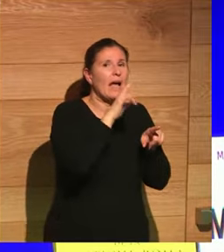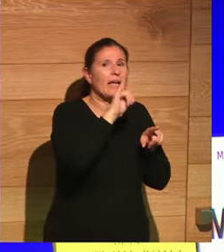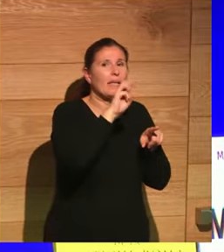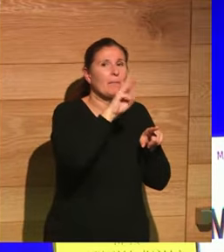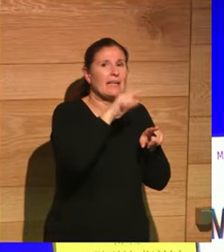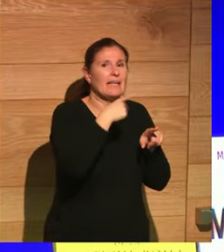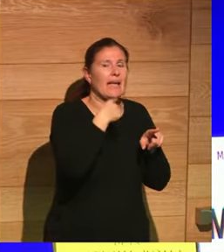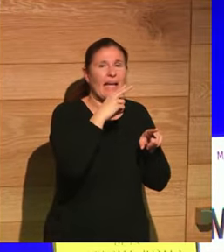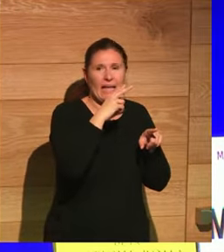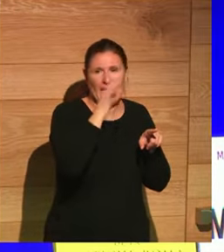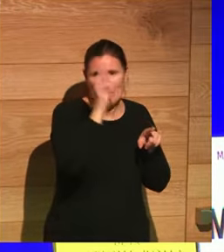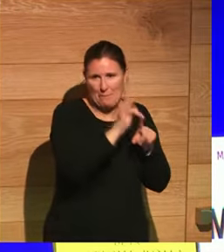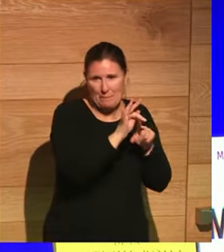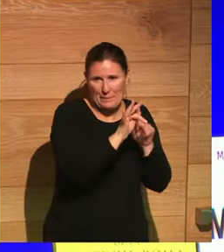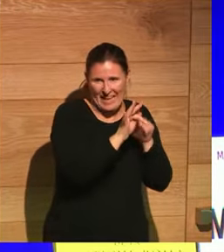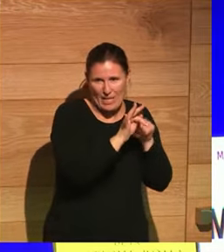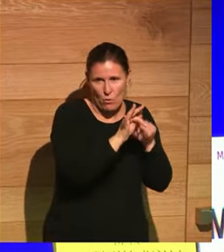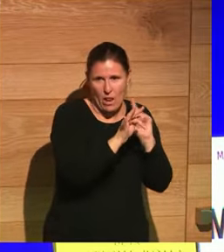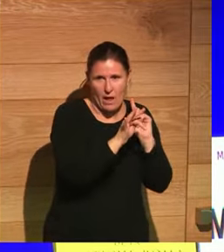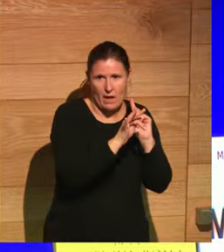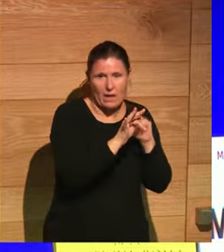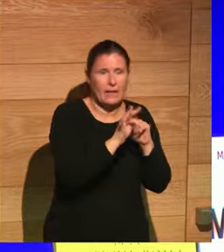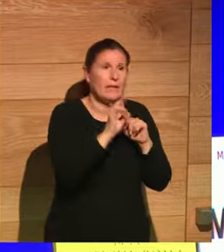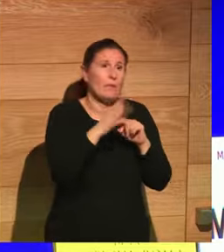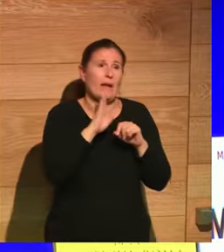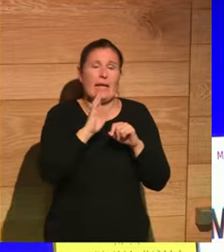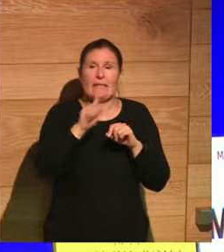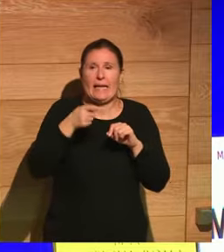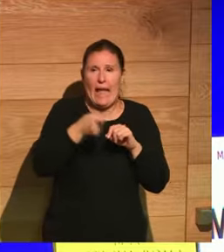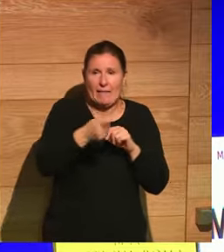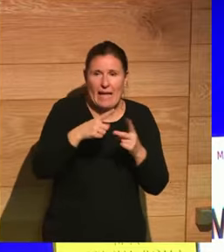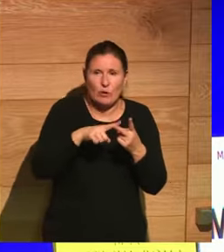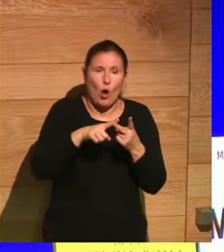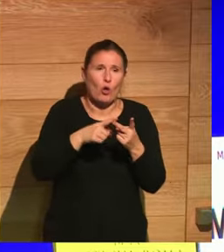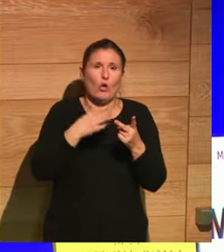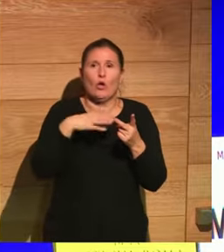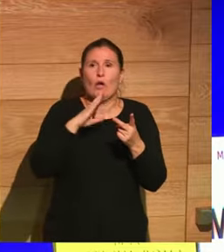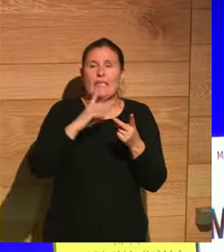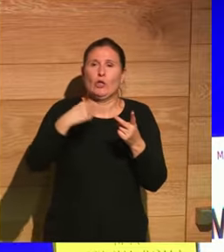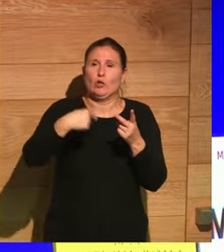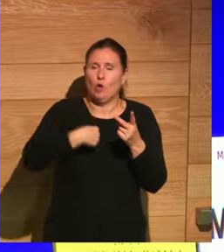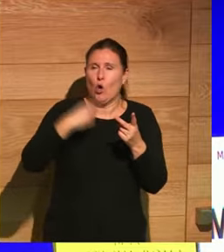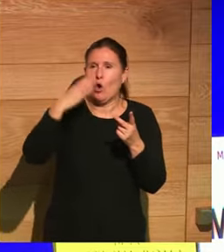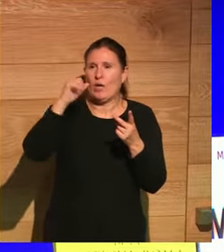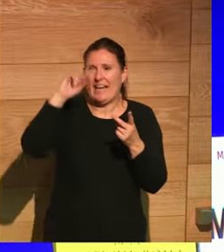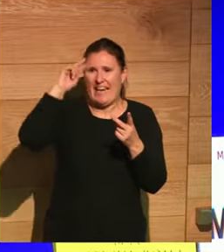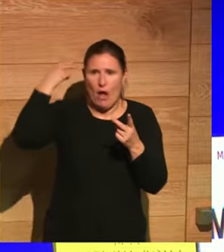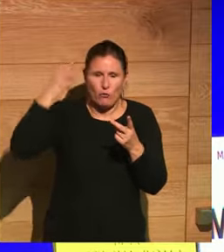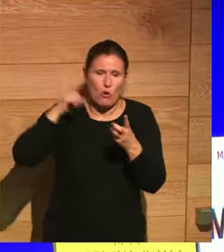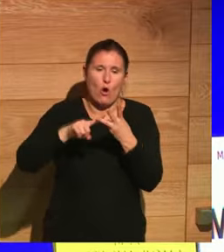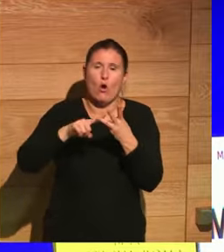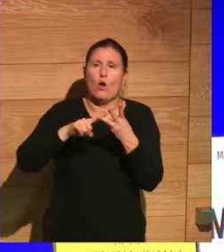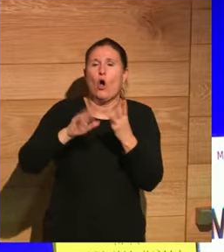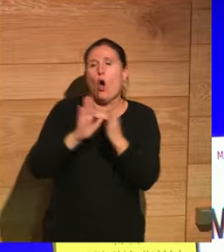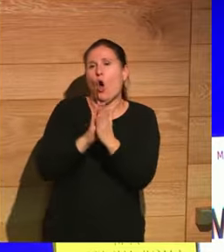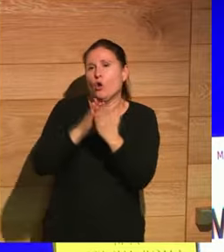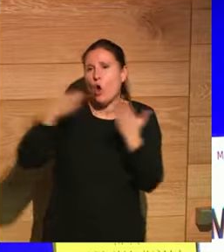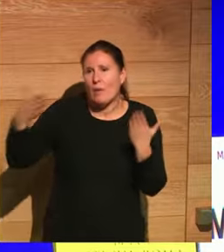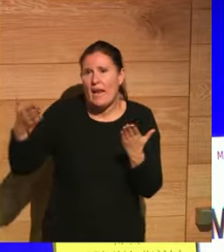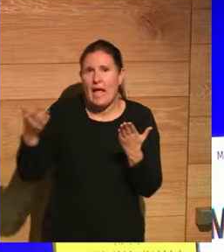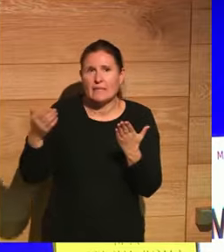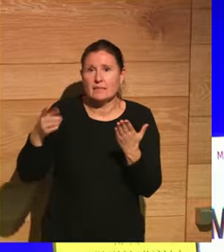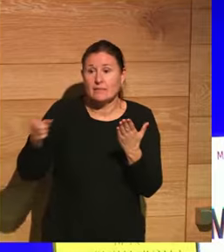es una película igual que Gladiator igual que hemos hablado de Yo Claudio igual que podemos hablar de novelas